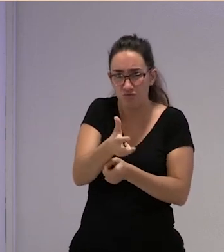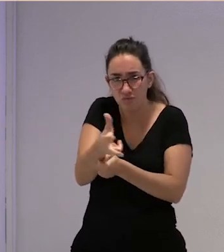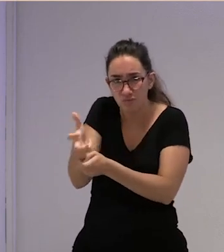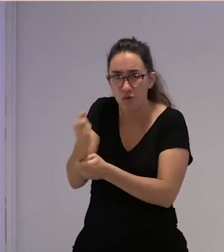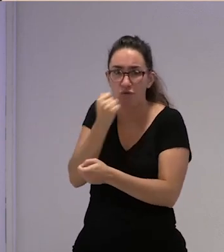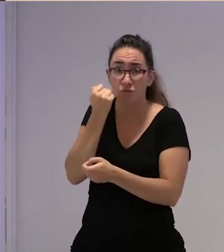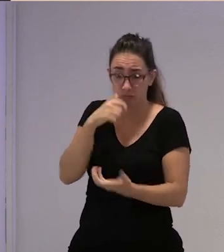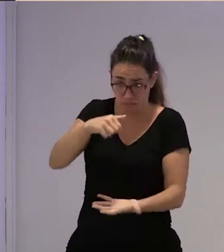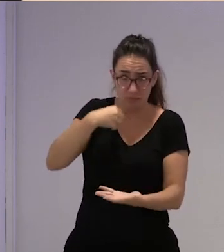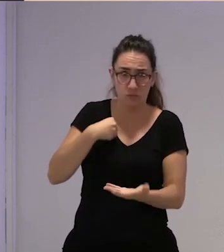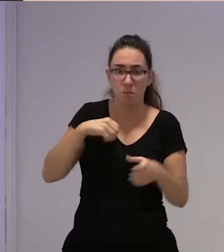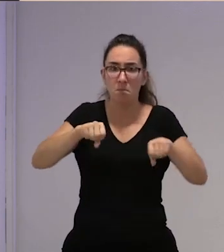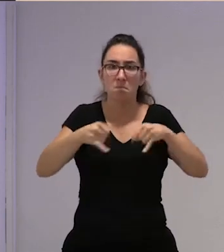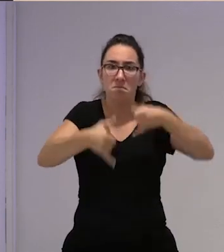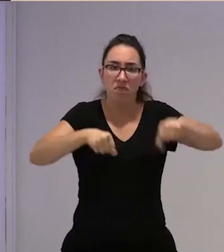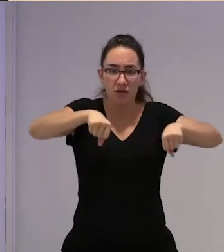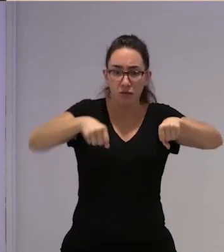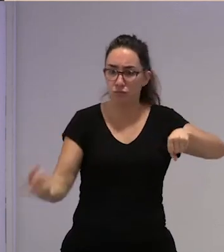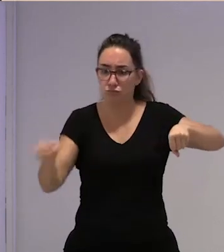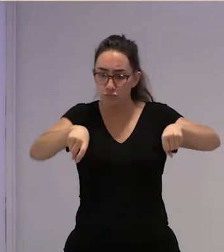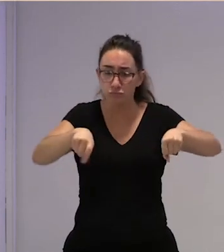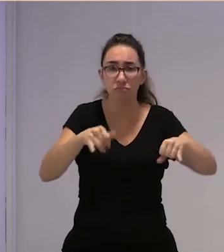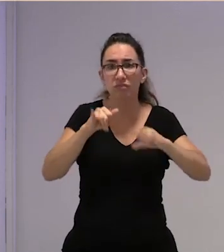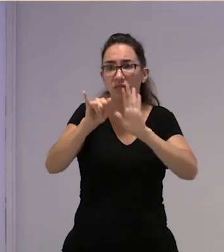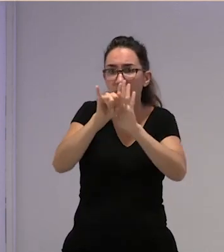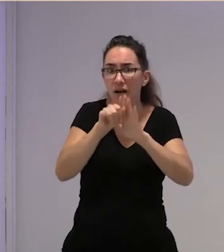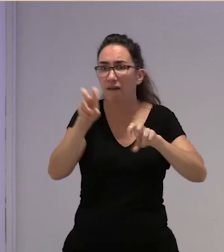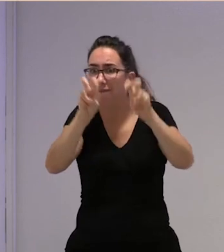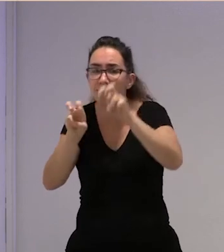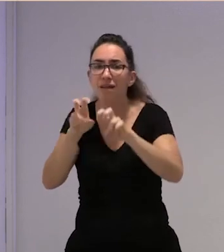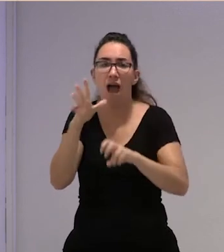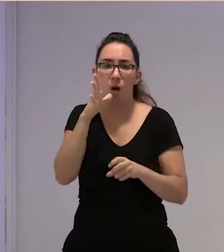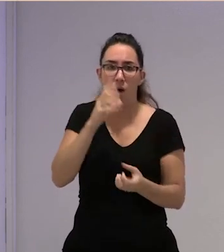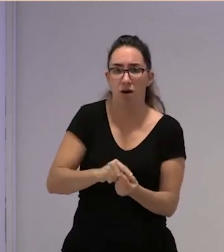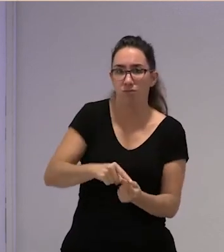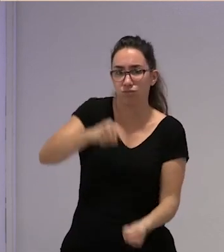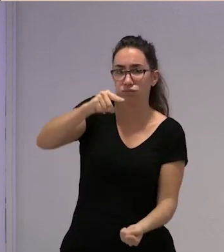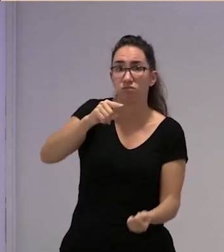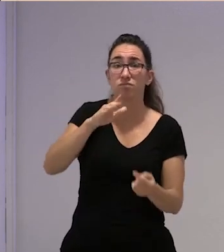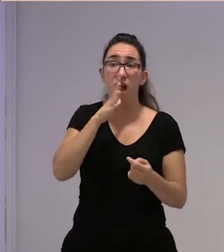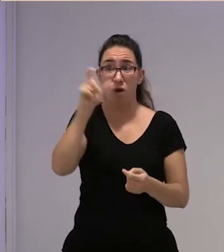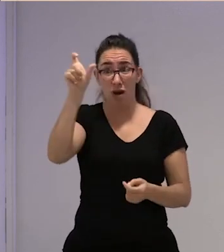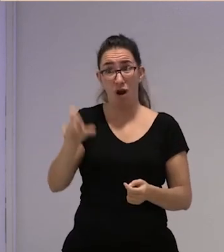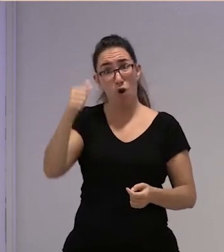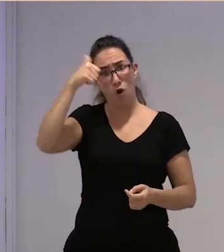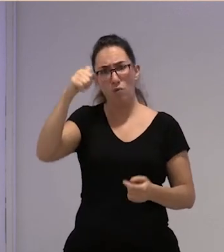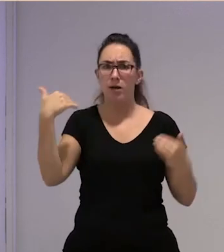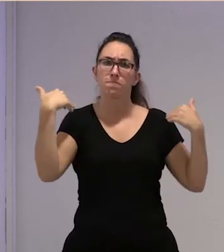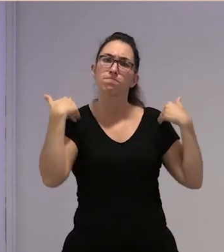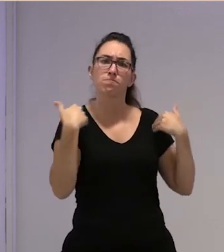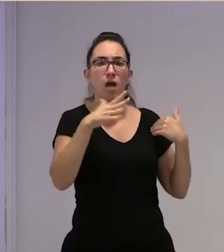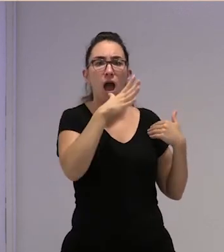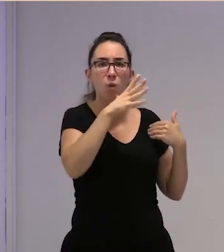pues las cuelgan en las bicicletas y se van a los sitios más cercanos a llenarlas de agua y ahora está cortando el agua de la fuente